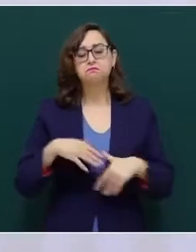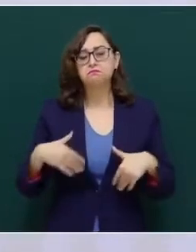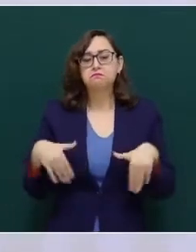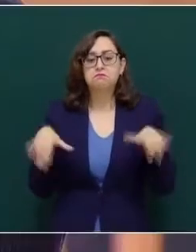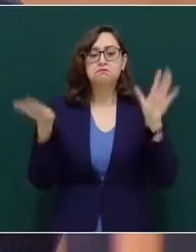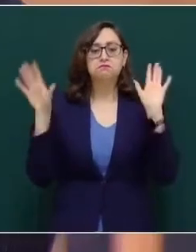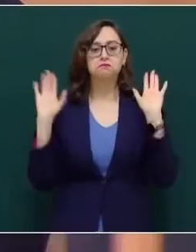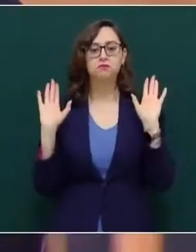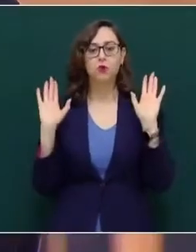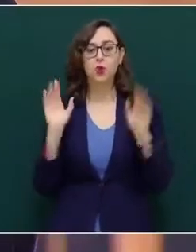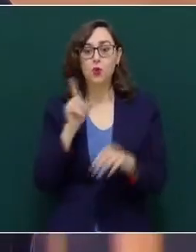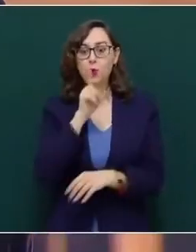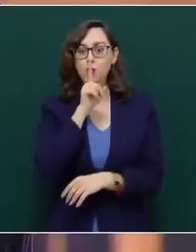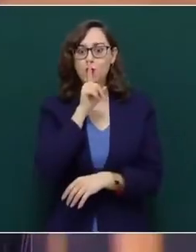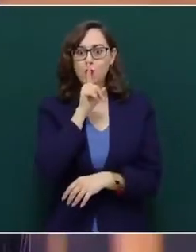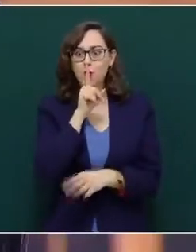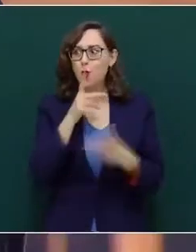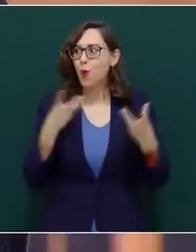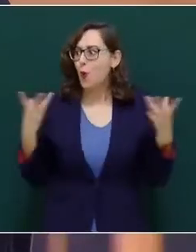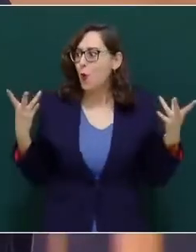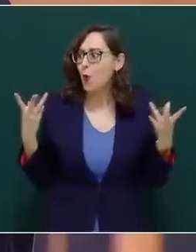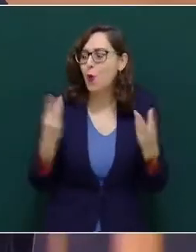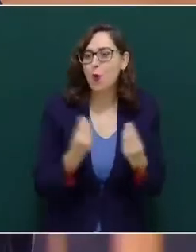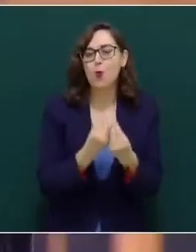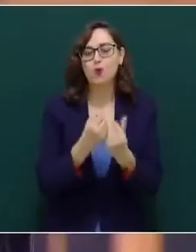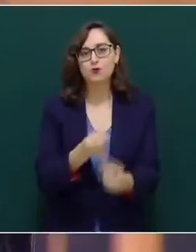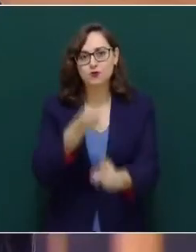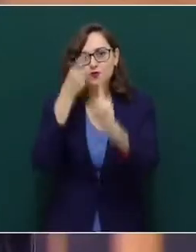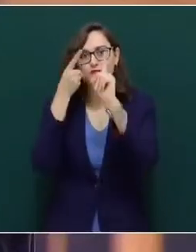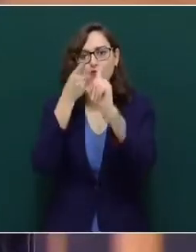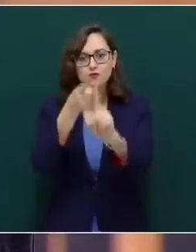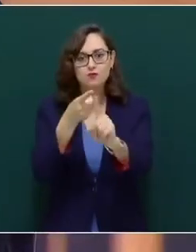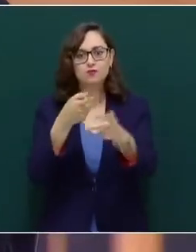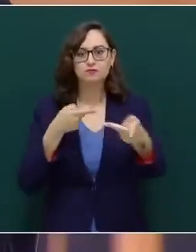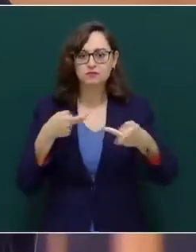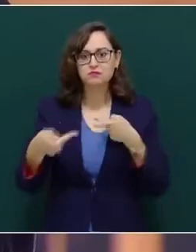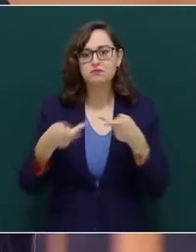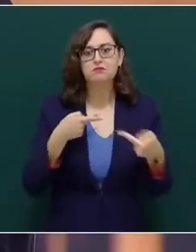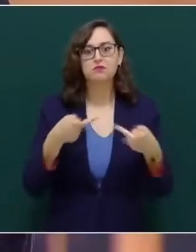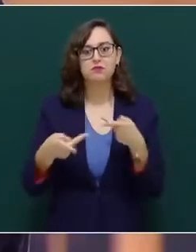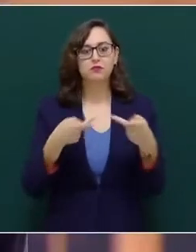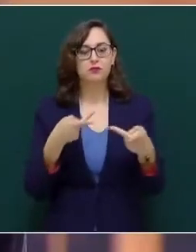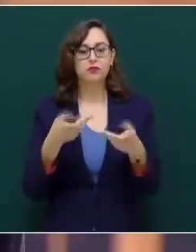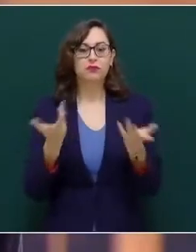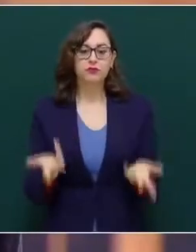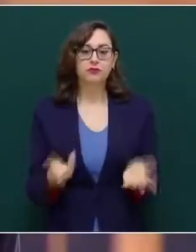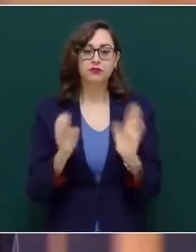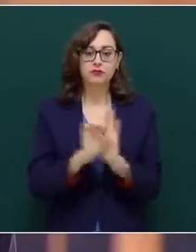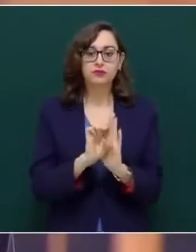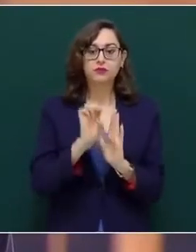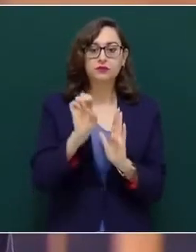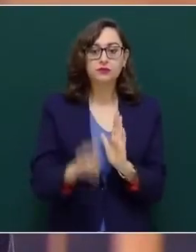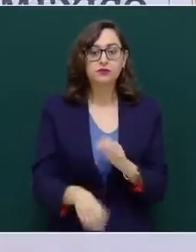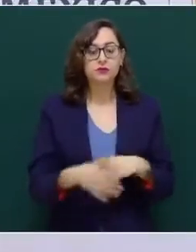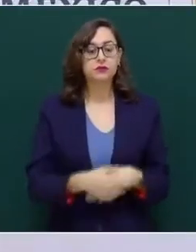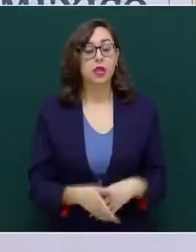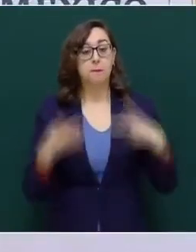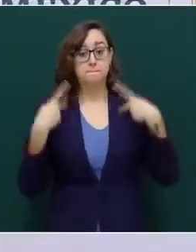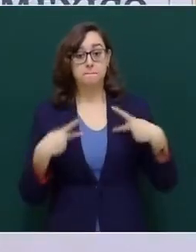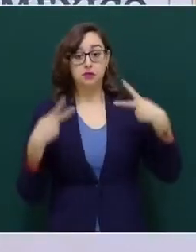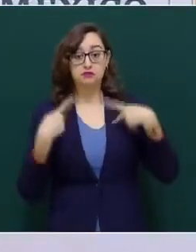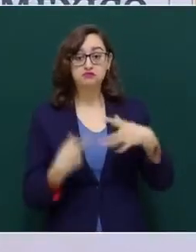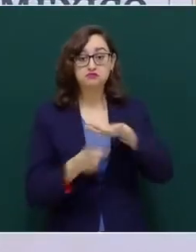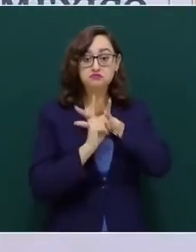Deben definirse de manera conjunta objetivos muy precisos. por ejemplo, dejar de rechazar a los migrantes